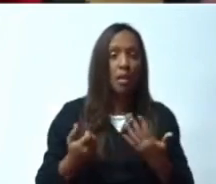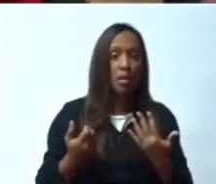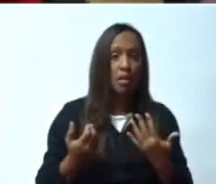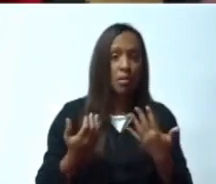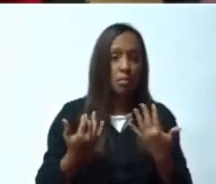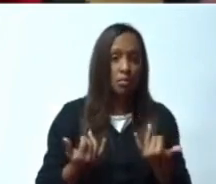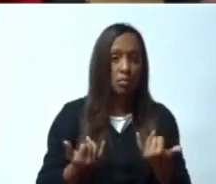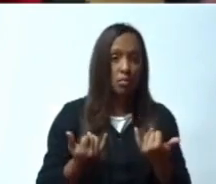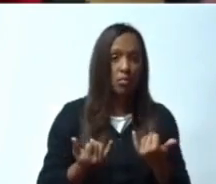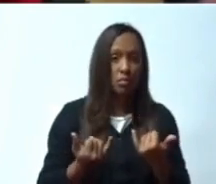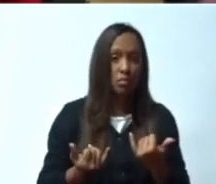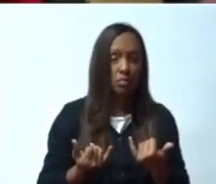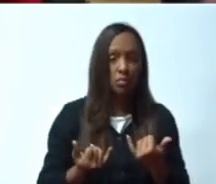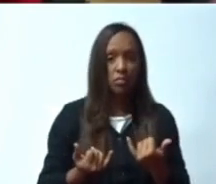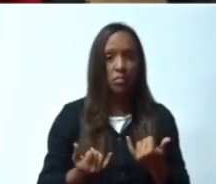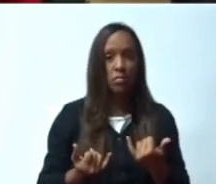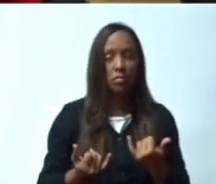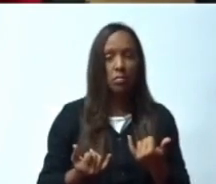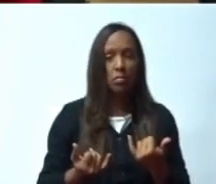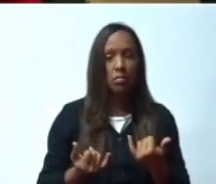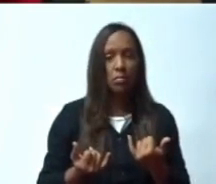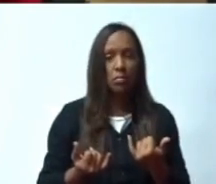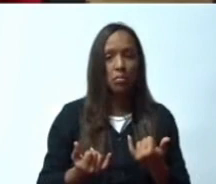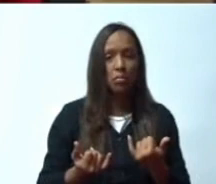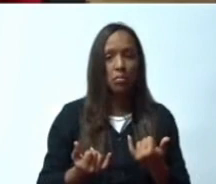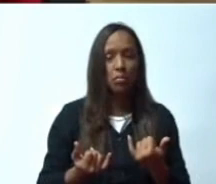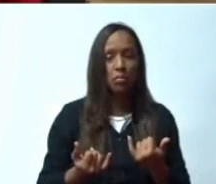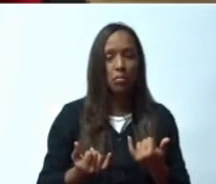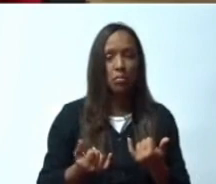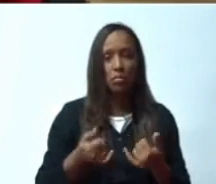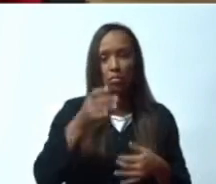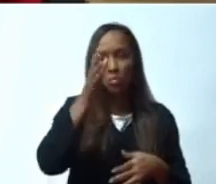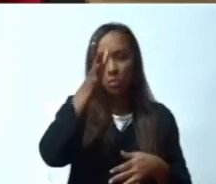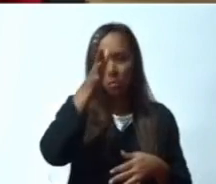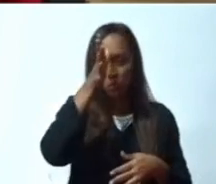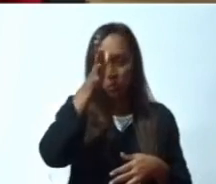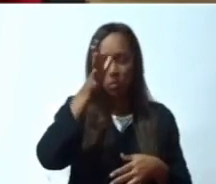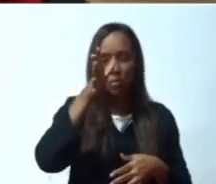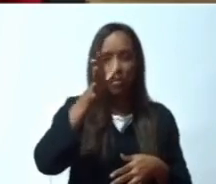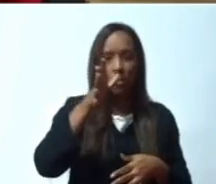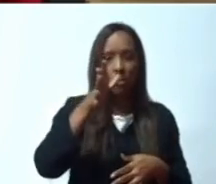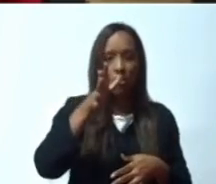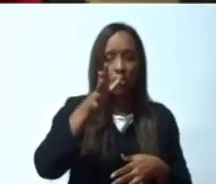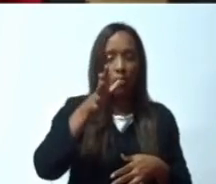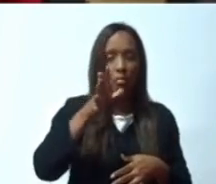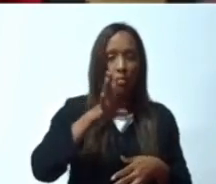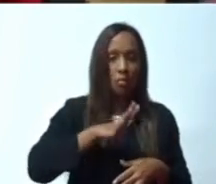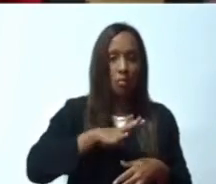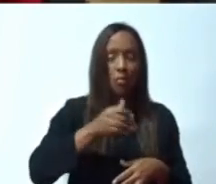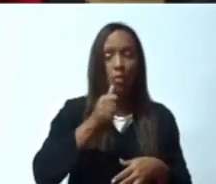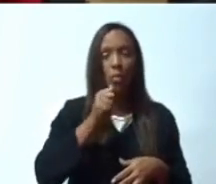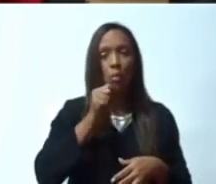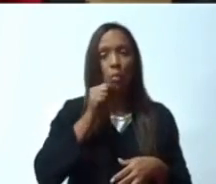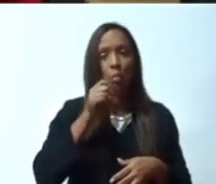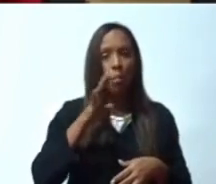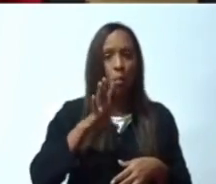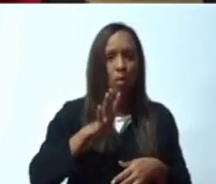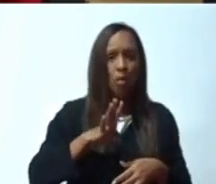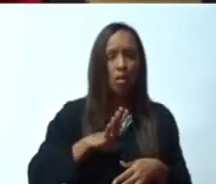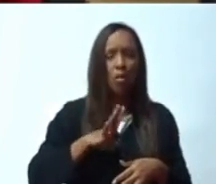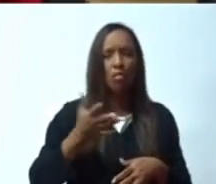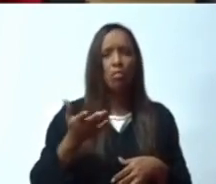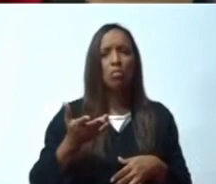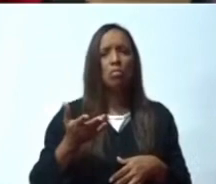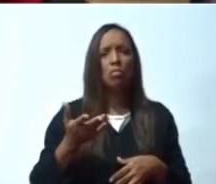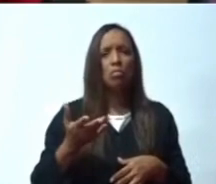nos dedicamos a cultivar temas que no trascienden, que no son tan importantes para la